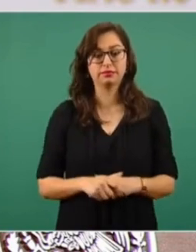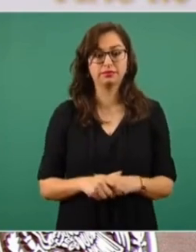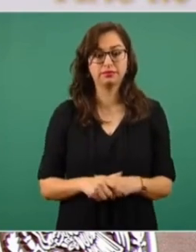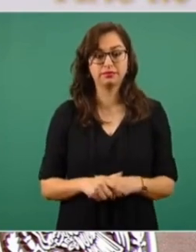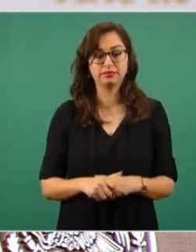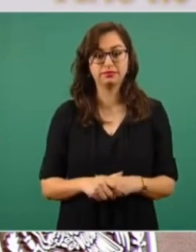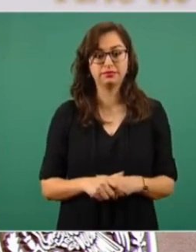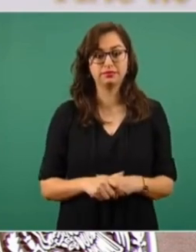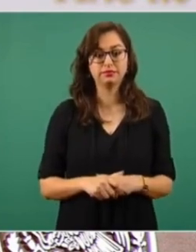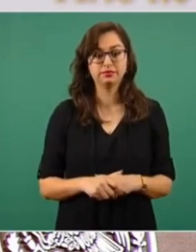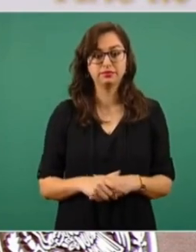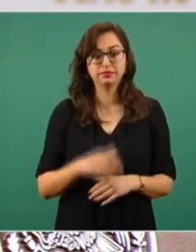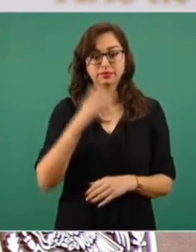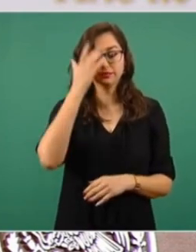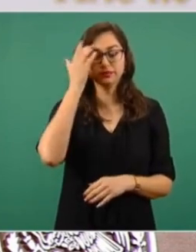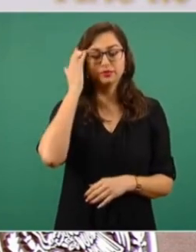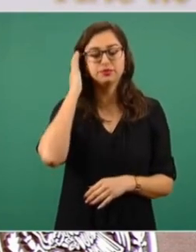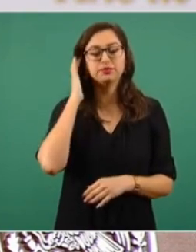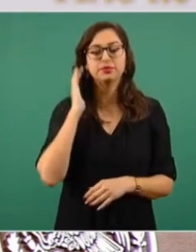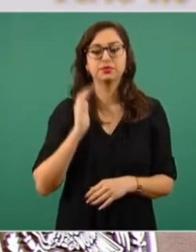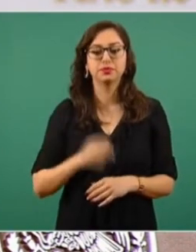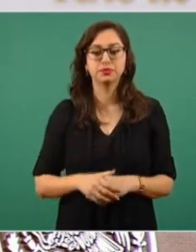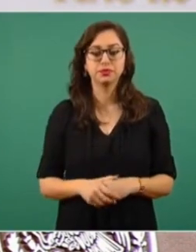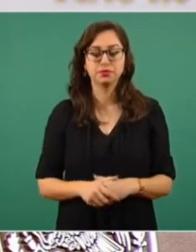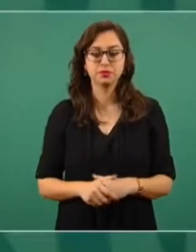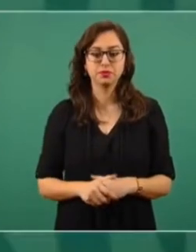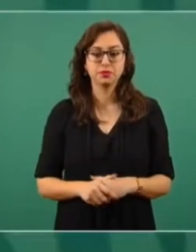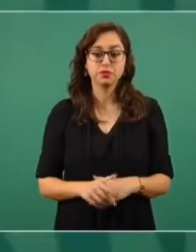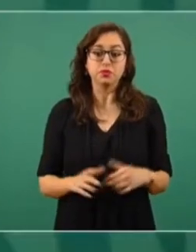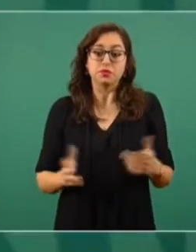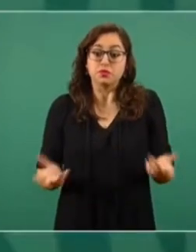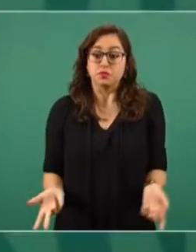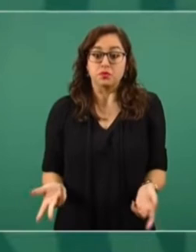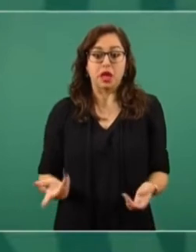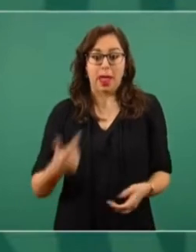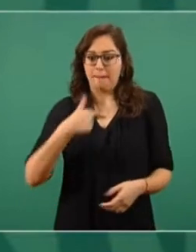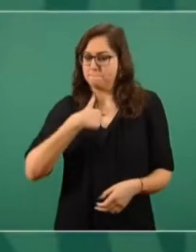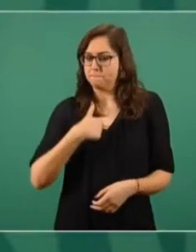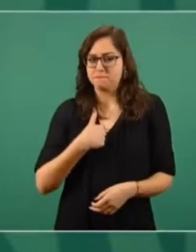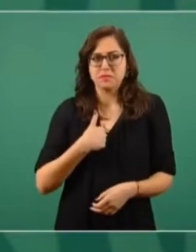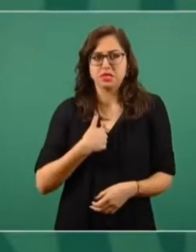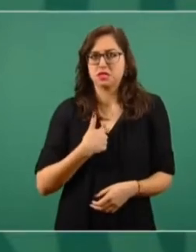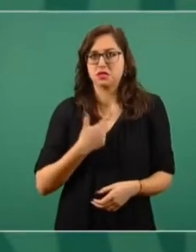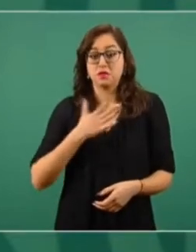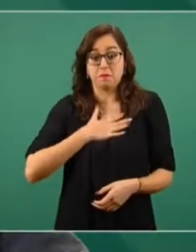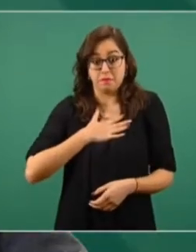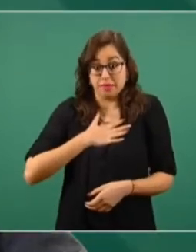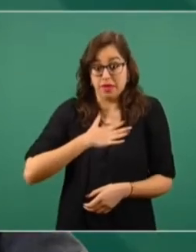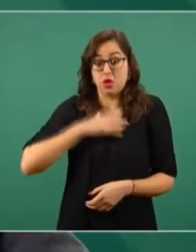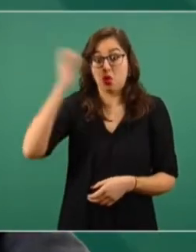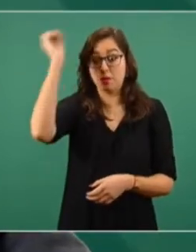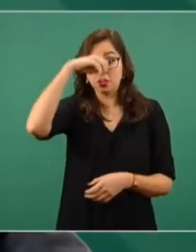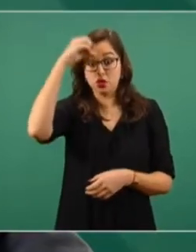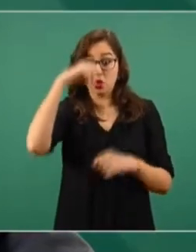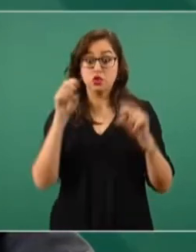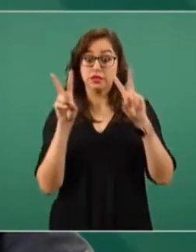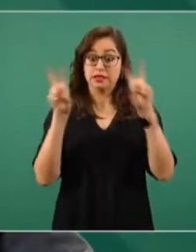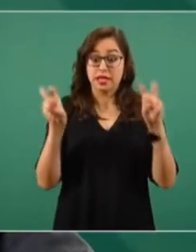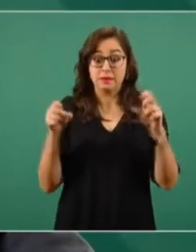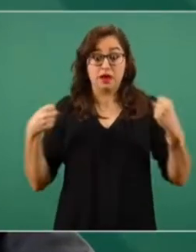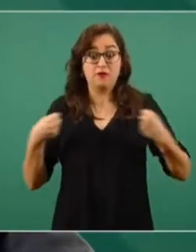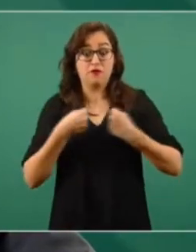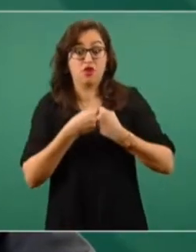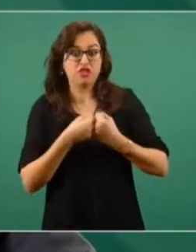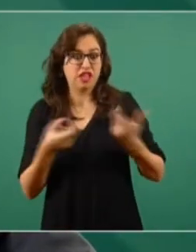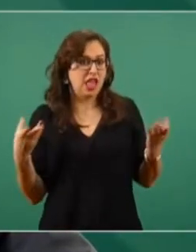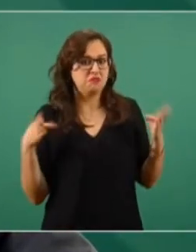Desde luego, yo no creo en cerrar las fronteras, no considero